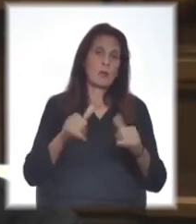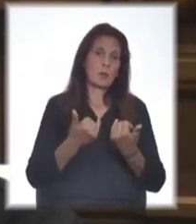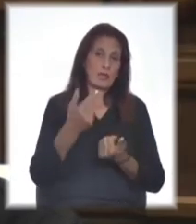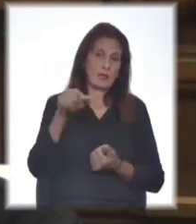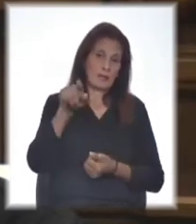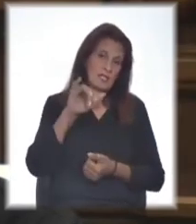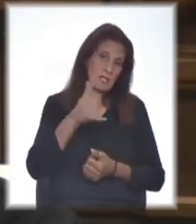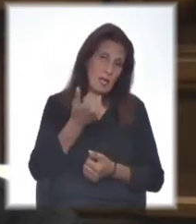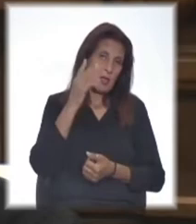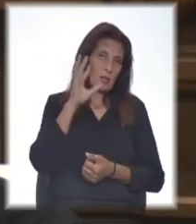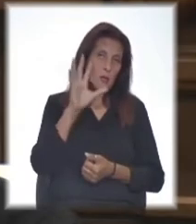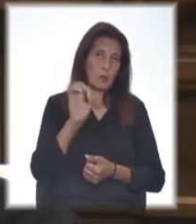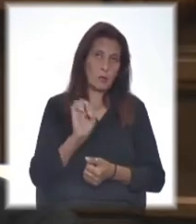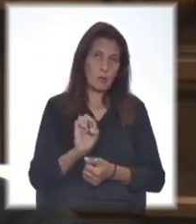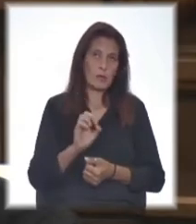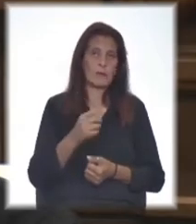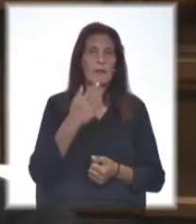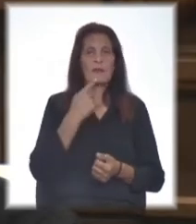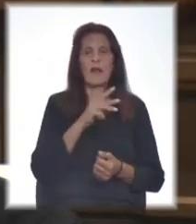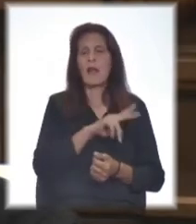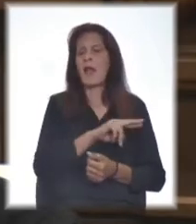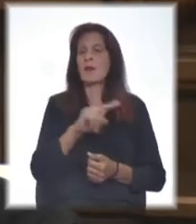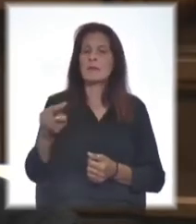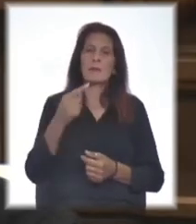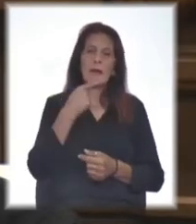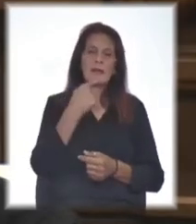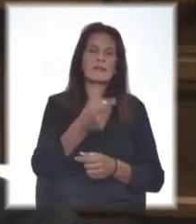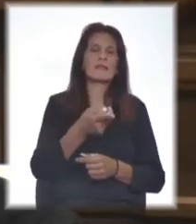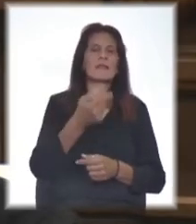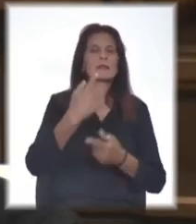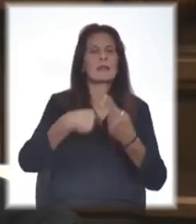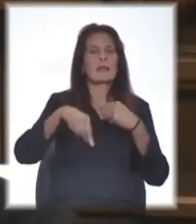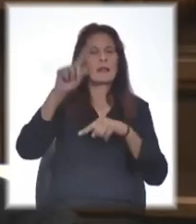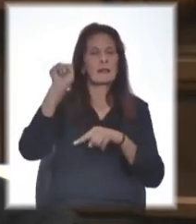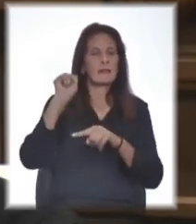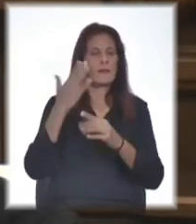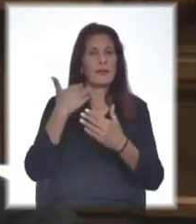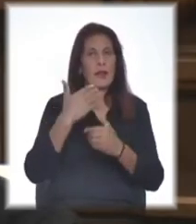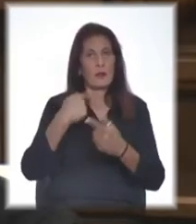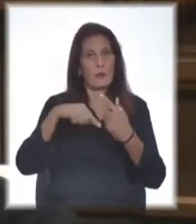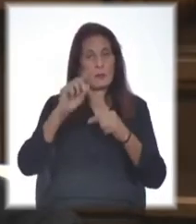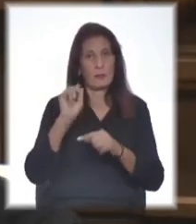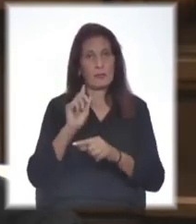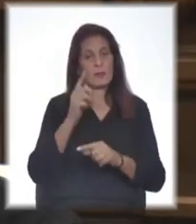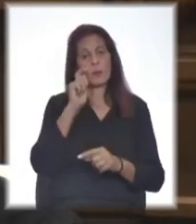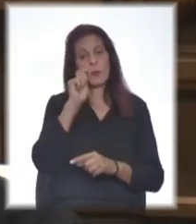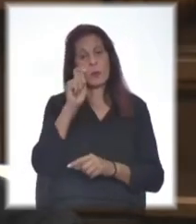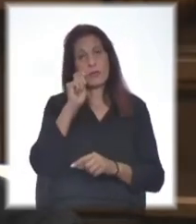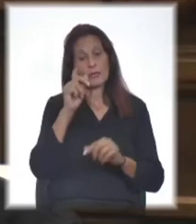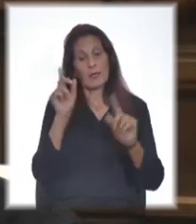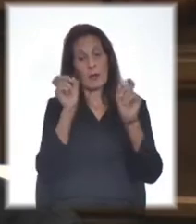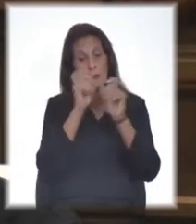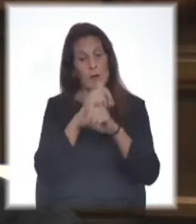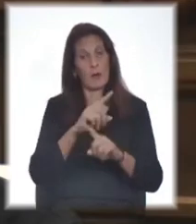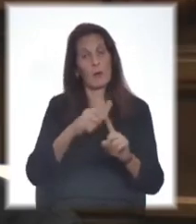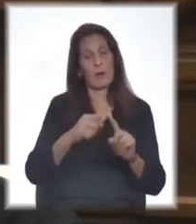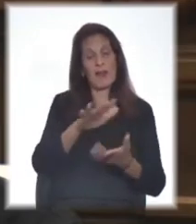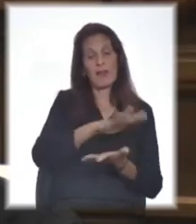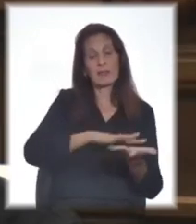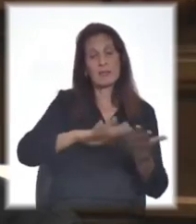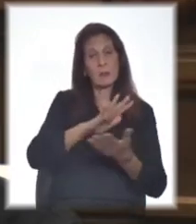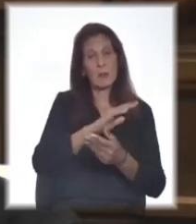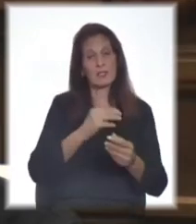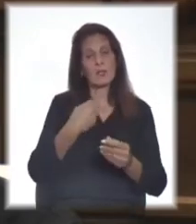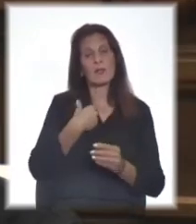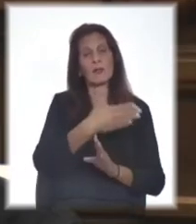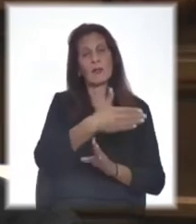escuchado. Son prácticamente las mismas que se tomaron la temporada pasada, que si bien era una temporada turística complicada por la situación económica de nuestros